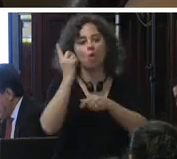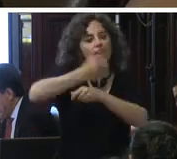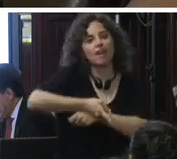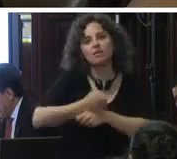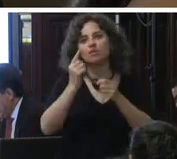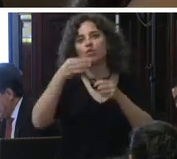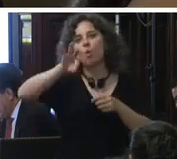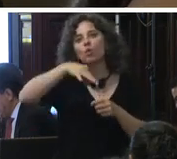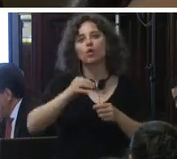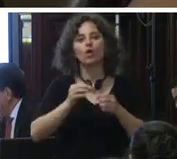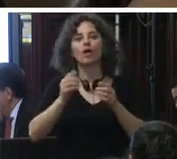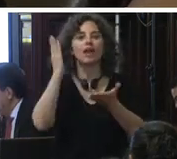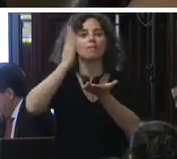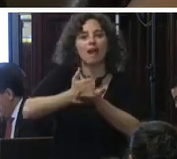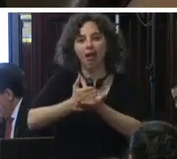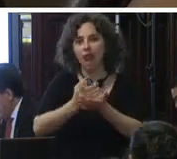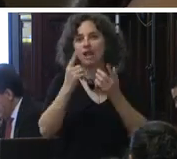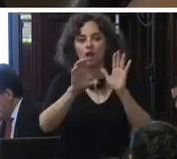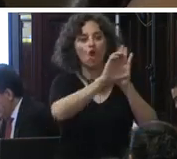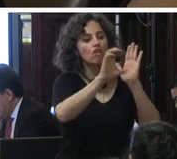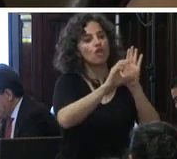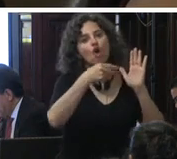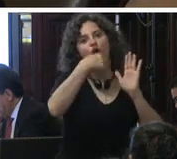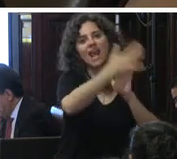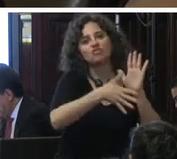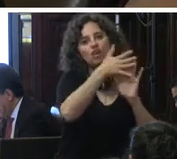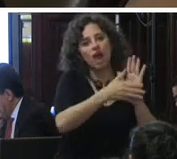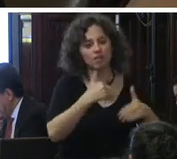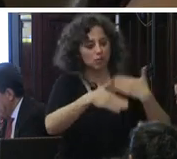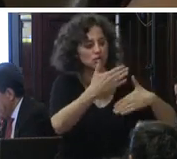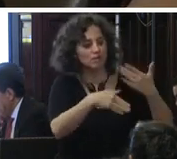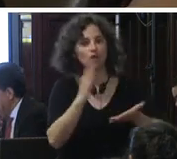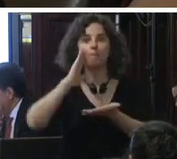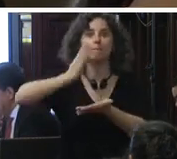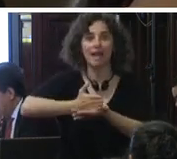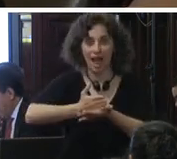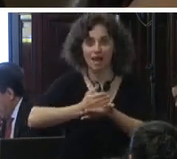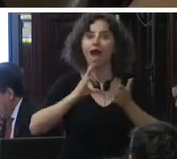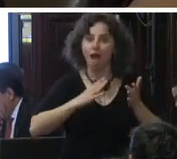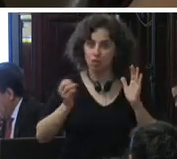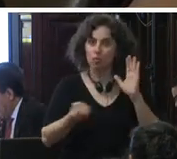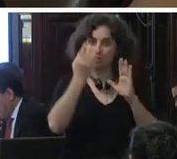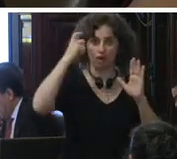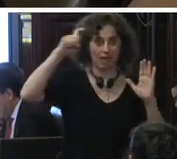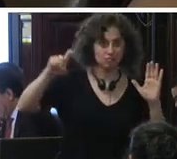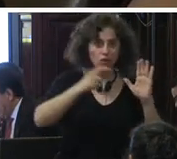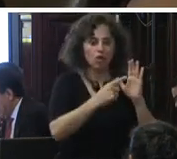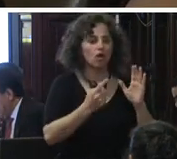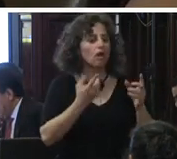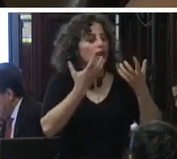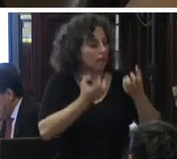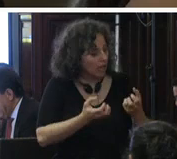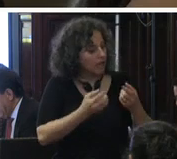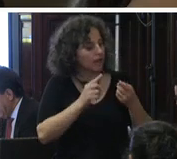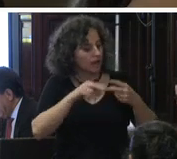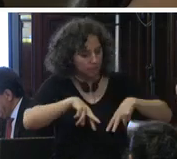materia procedimental penal el código nacional de procedimientos penales que tiene por objeto homologar el